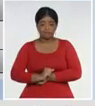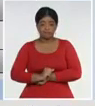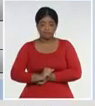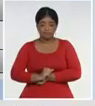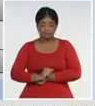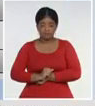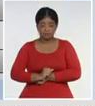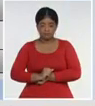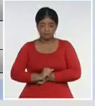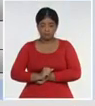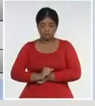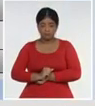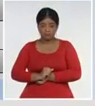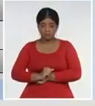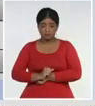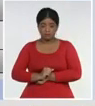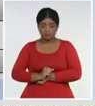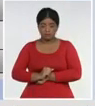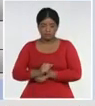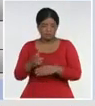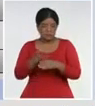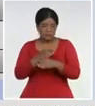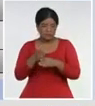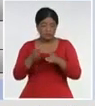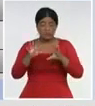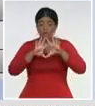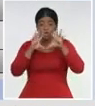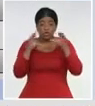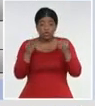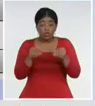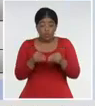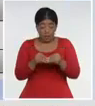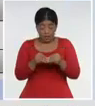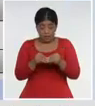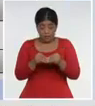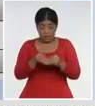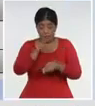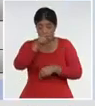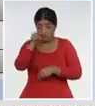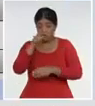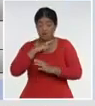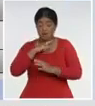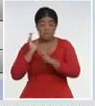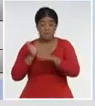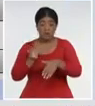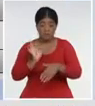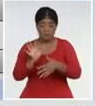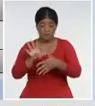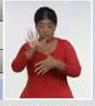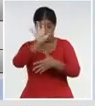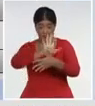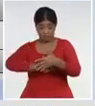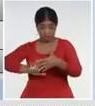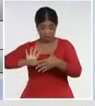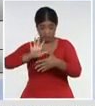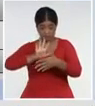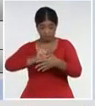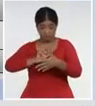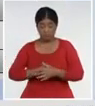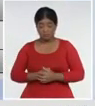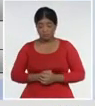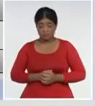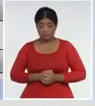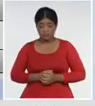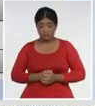hace, que la cifra, el acumulado, de personas, que han perdido, la vida, con esta enfermedad, pues sea,